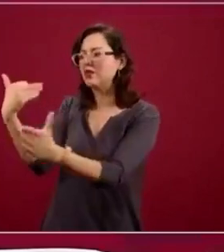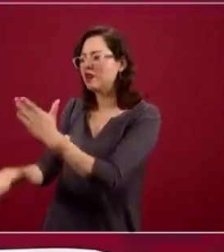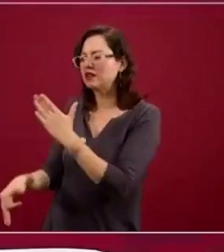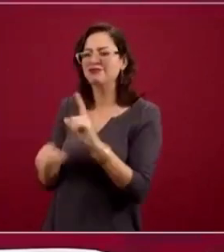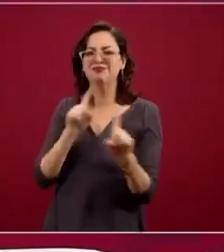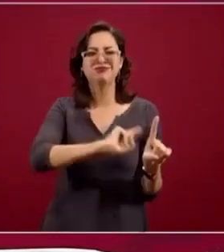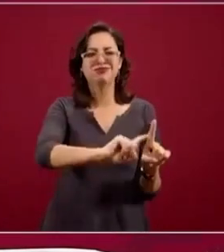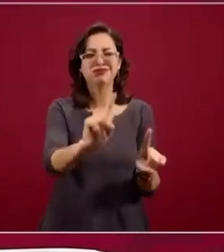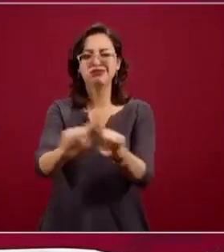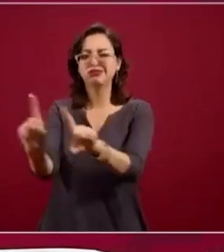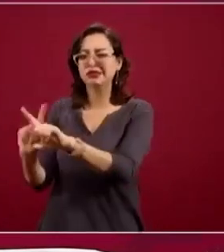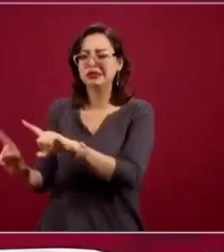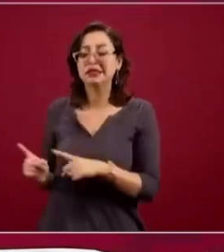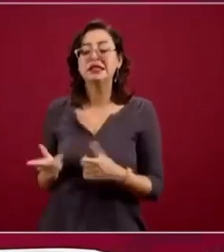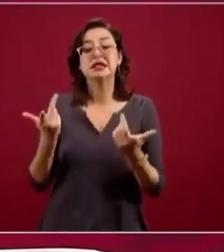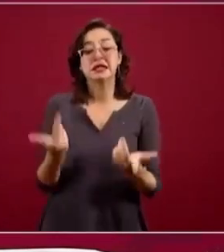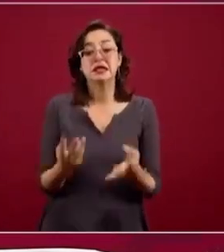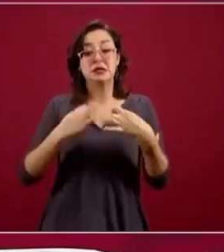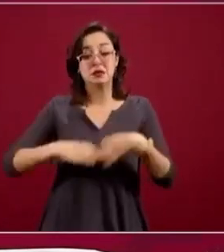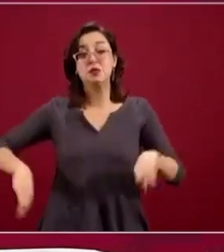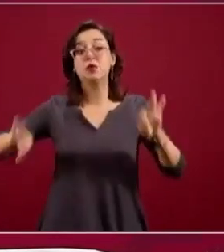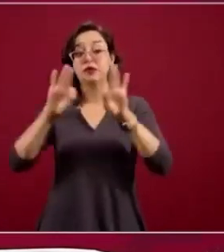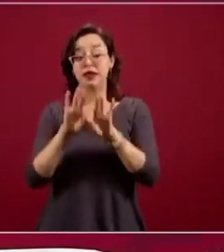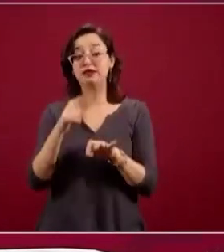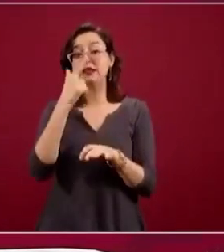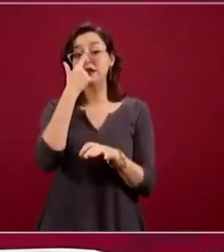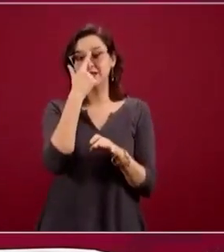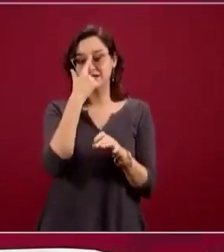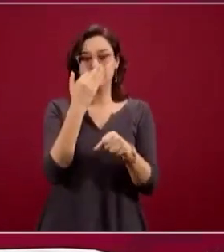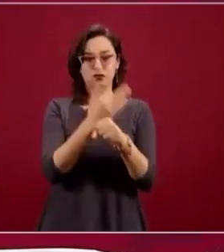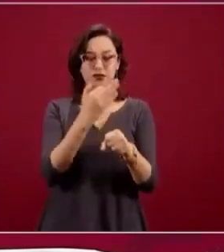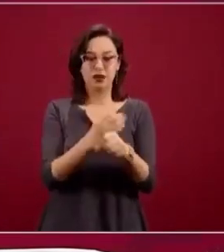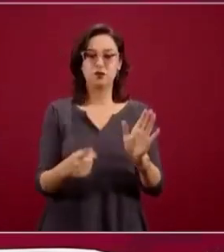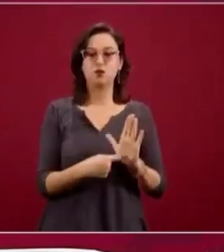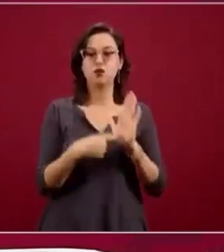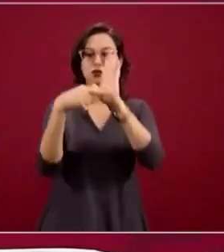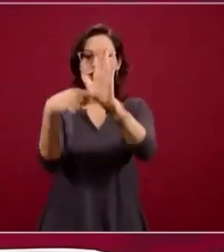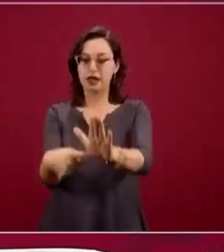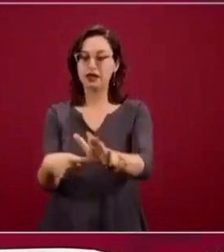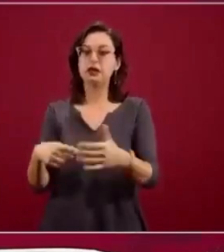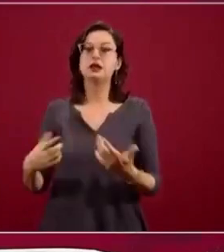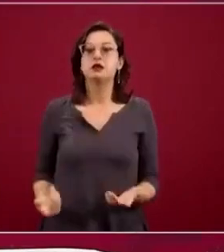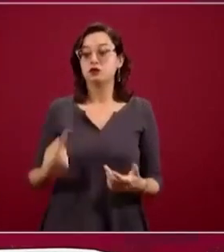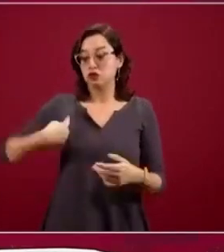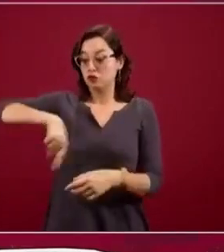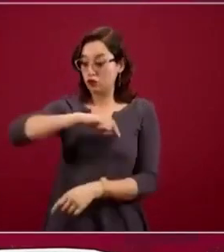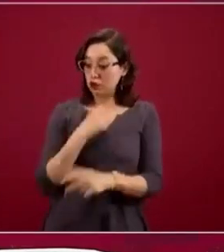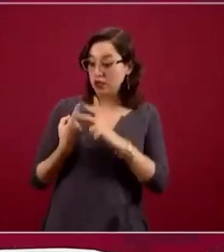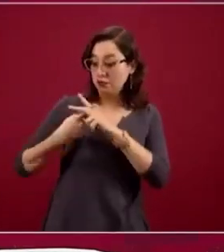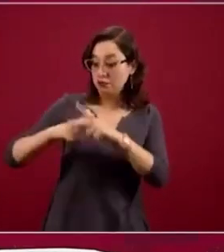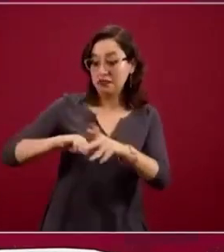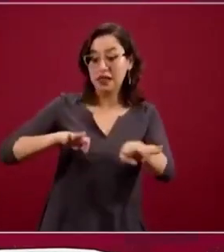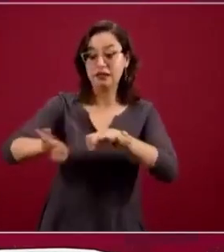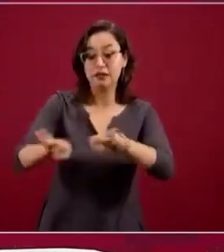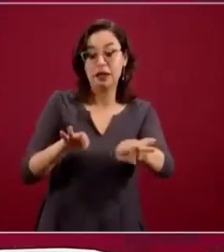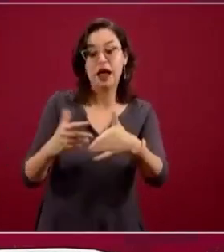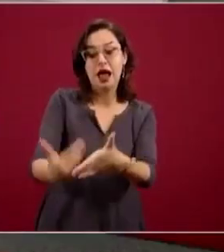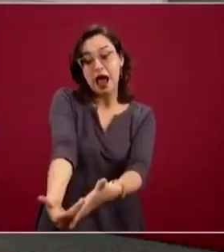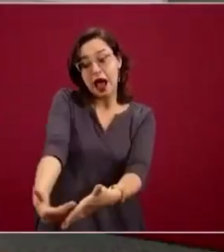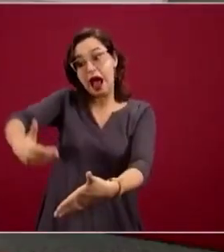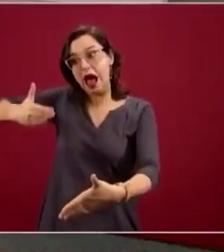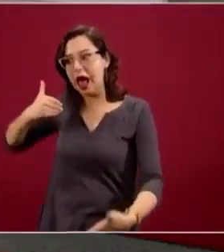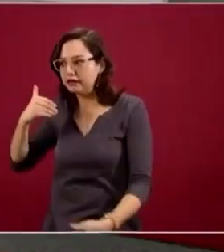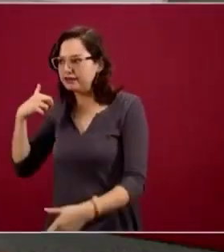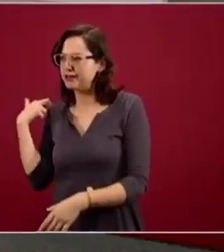es importante tomar como base, digamos, que nosotros partimos de un diagnóstico amplio para poder determinar